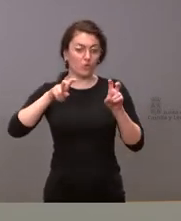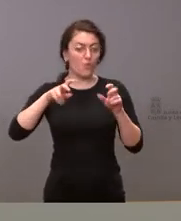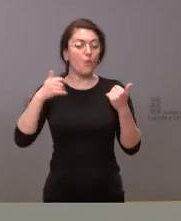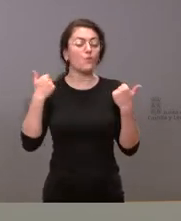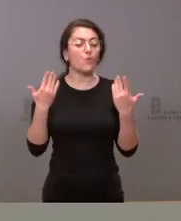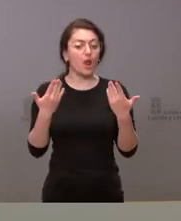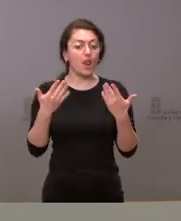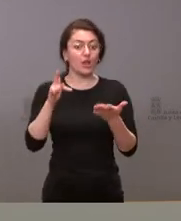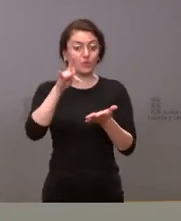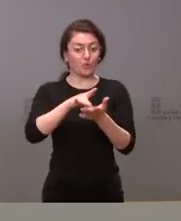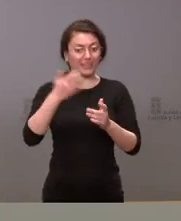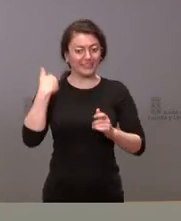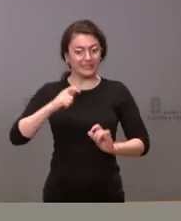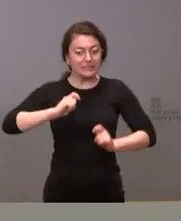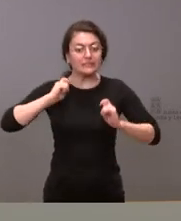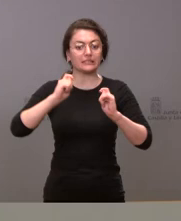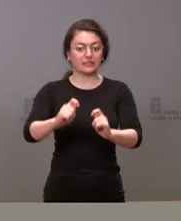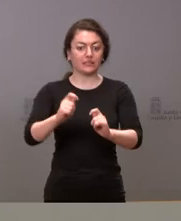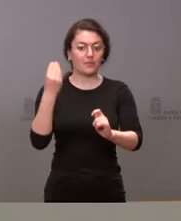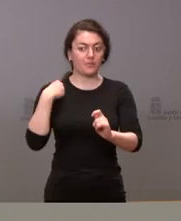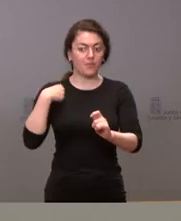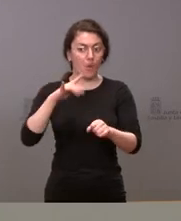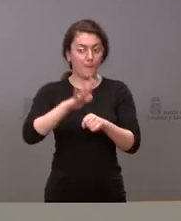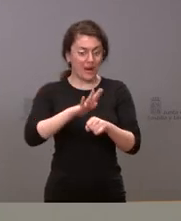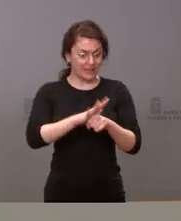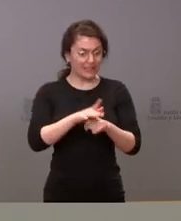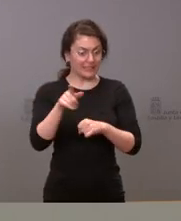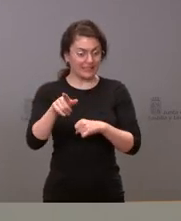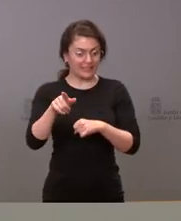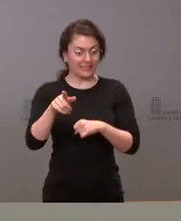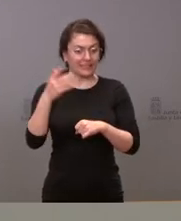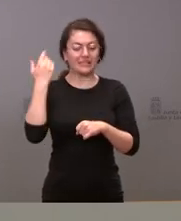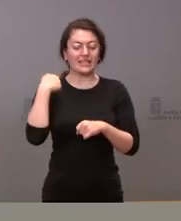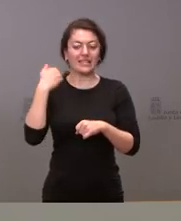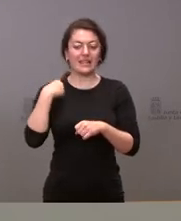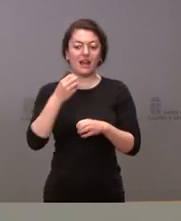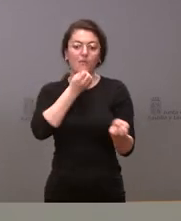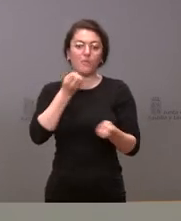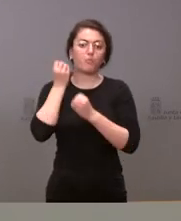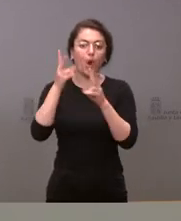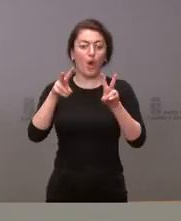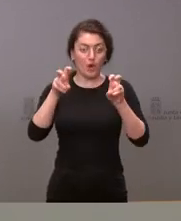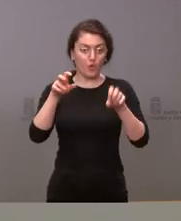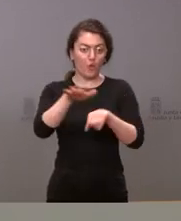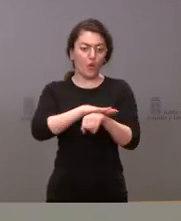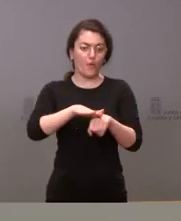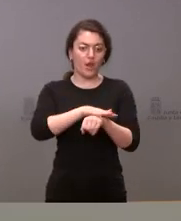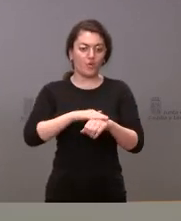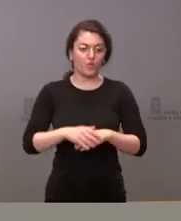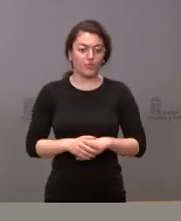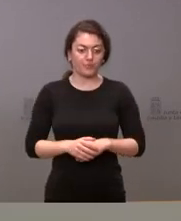de posesión, ese martes, anunciaría el nuevo Gobierno. El nuevo Gobierno se publicaría